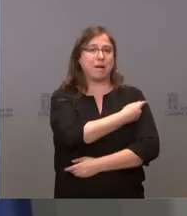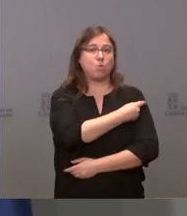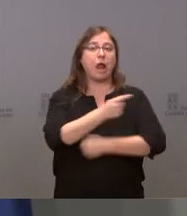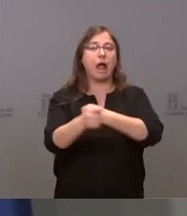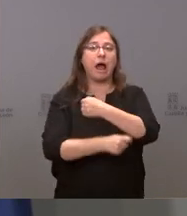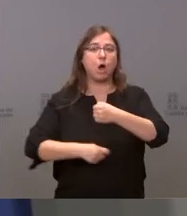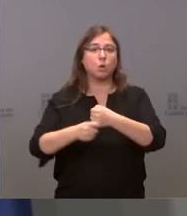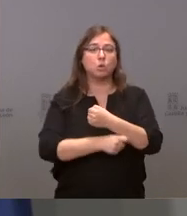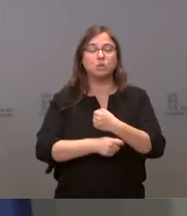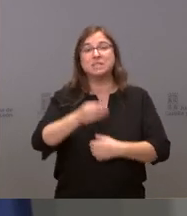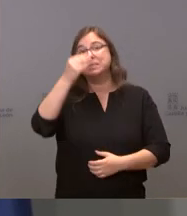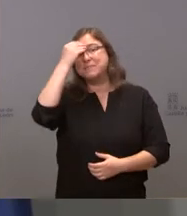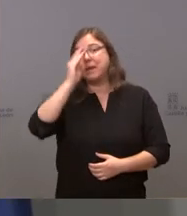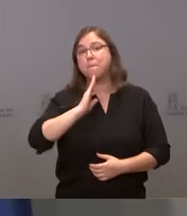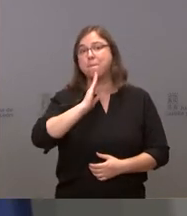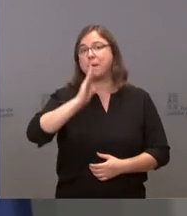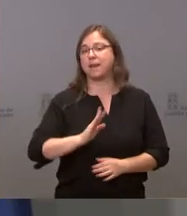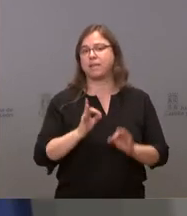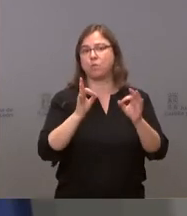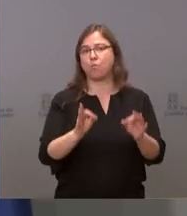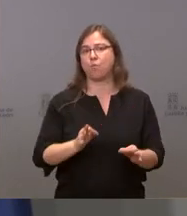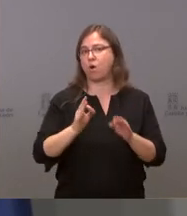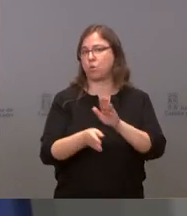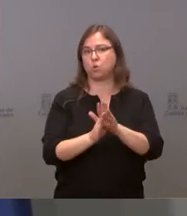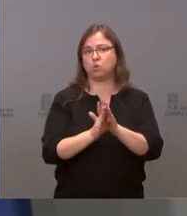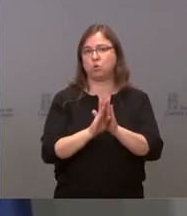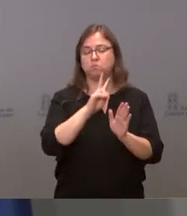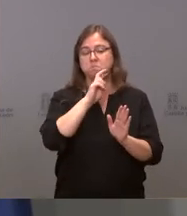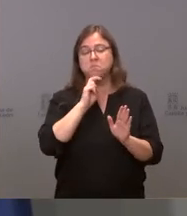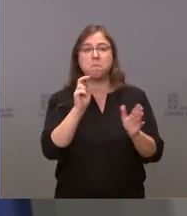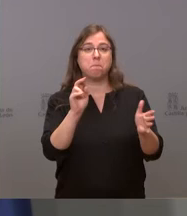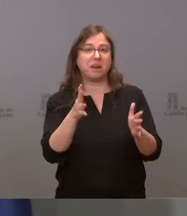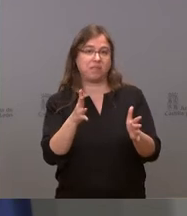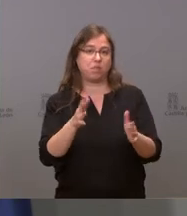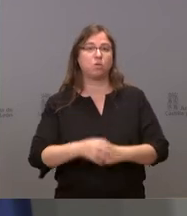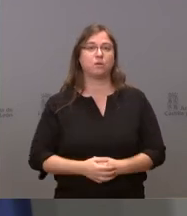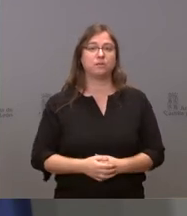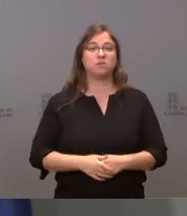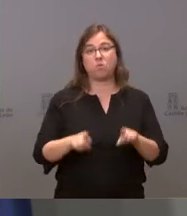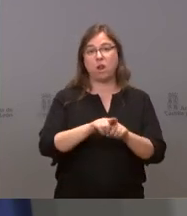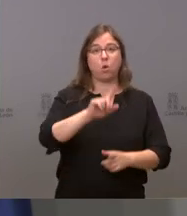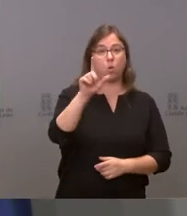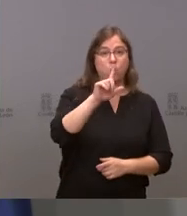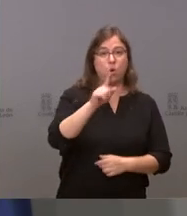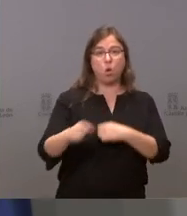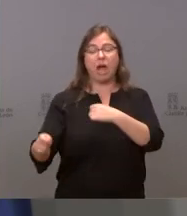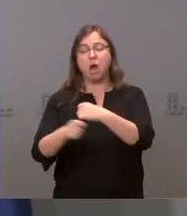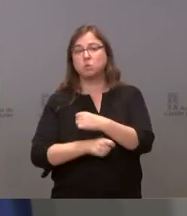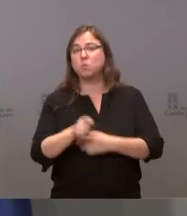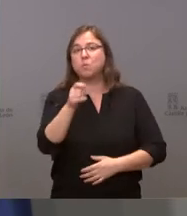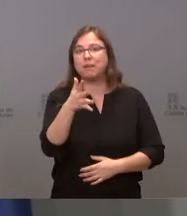ritmo de vacunación parece que se va a mantener muy parecido a julio. Nosotros esperamos,